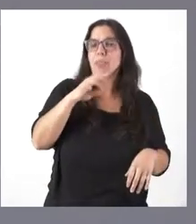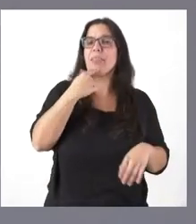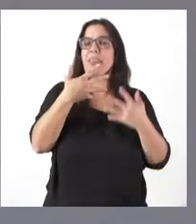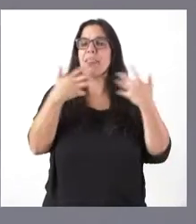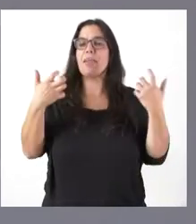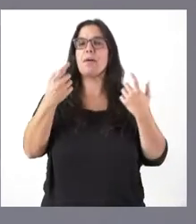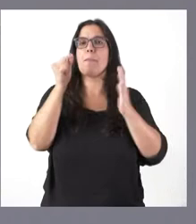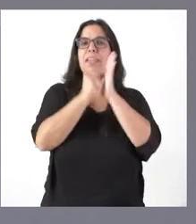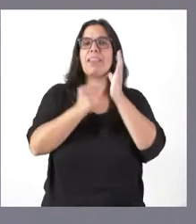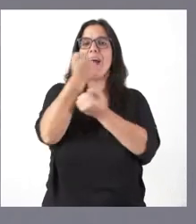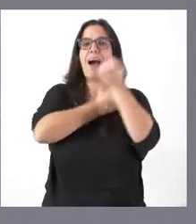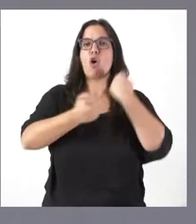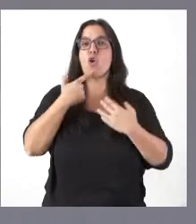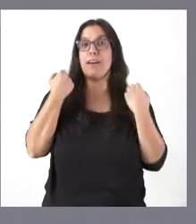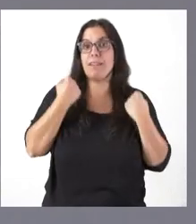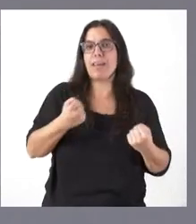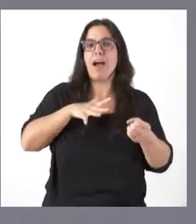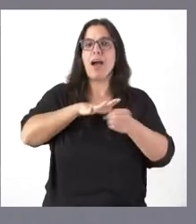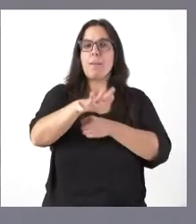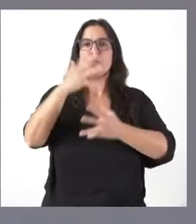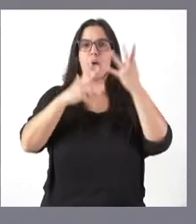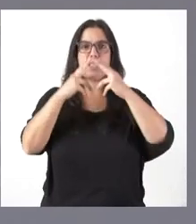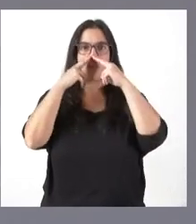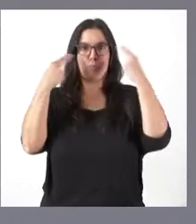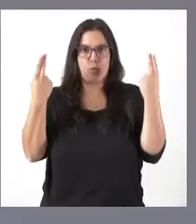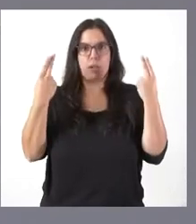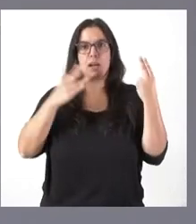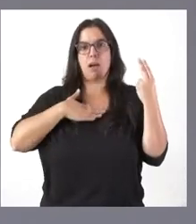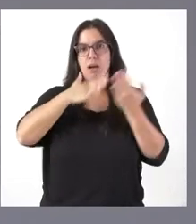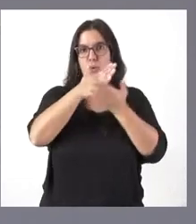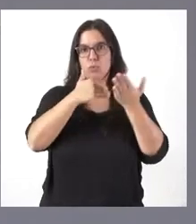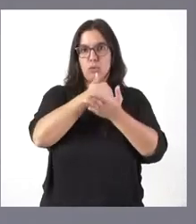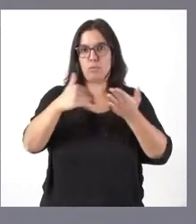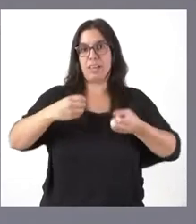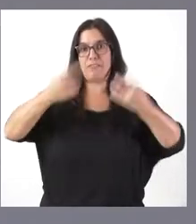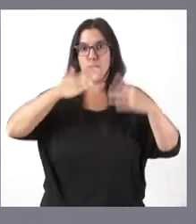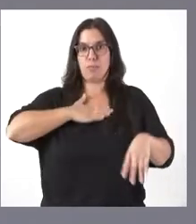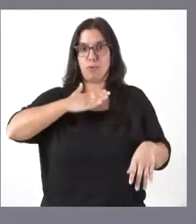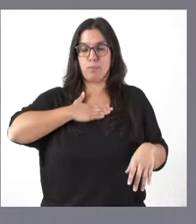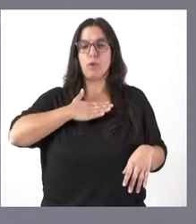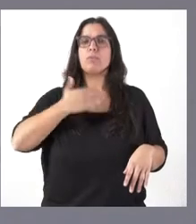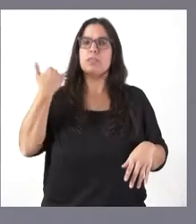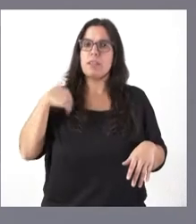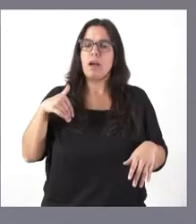de ahorro energético en el ámbito de la Administración Pública Autonómica. Estas las hemos venido